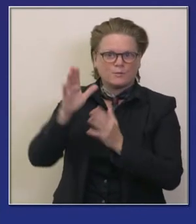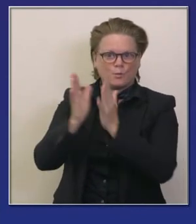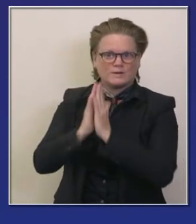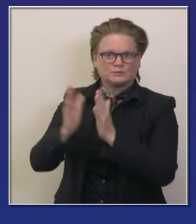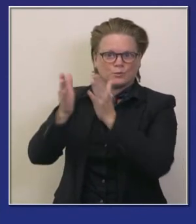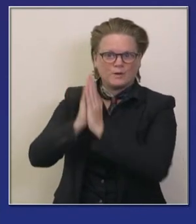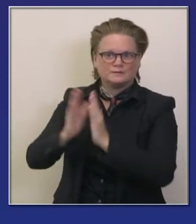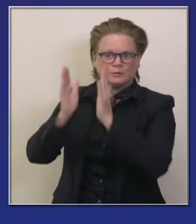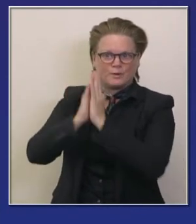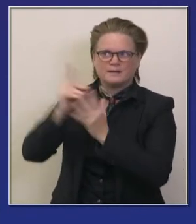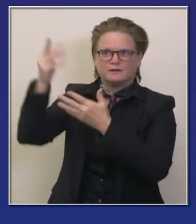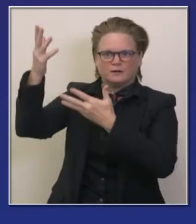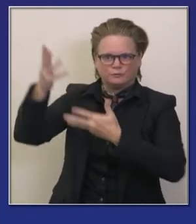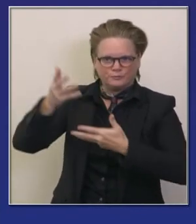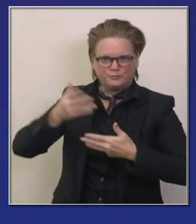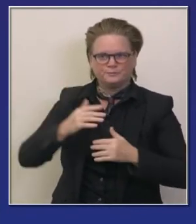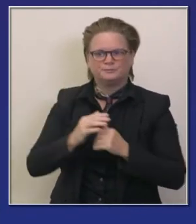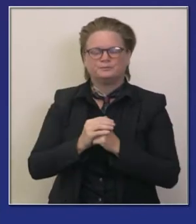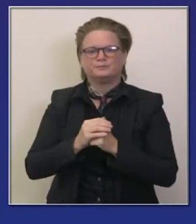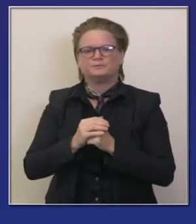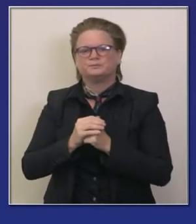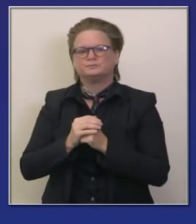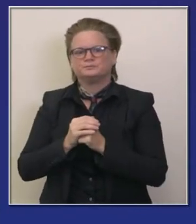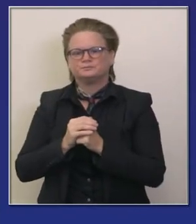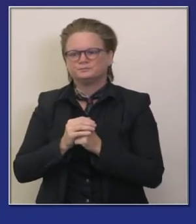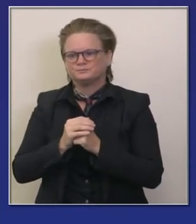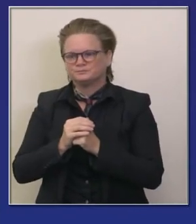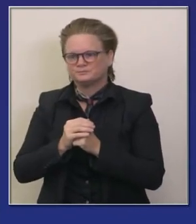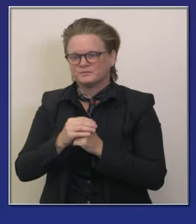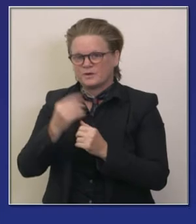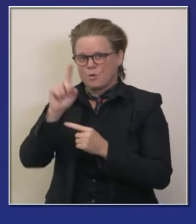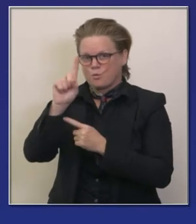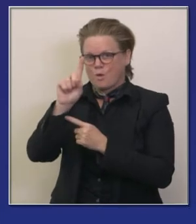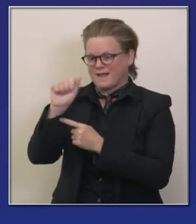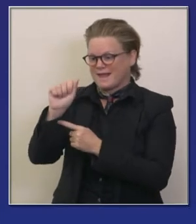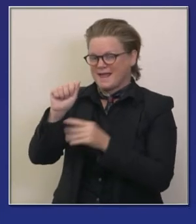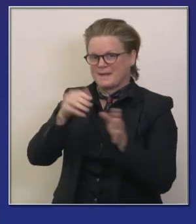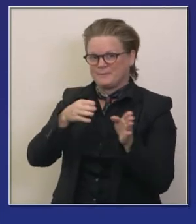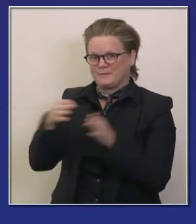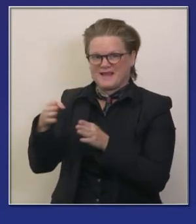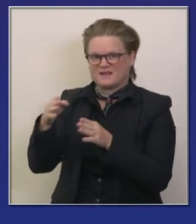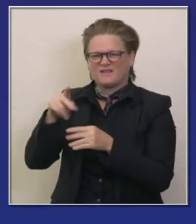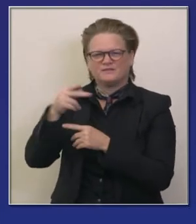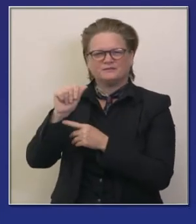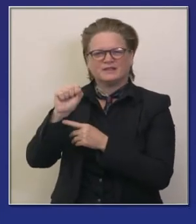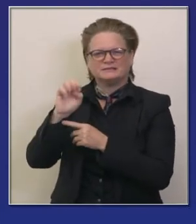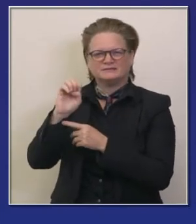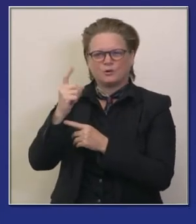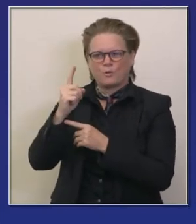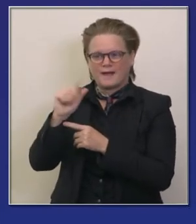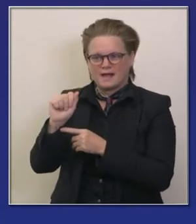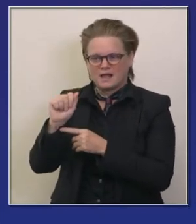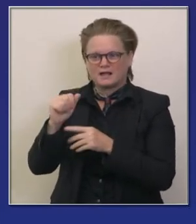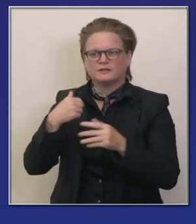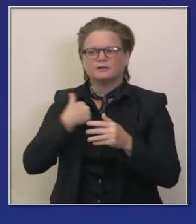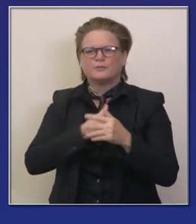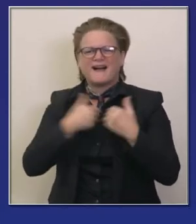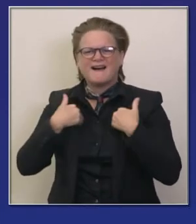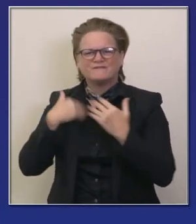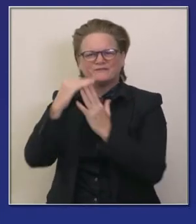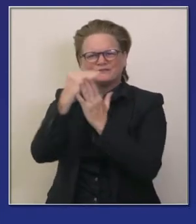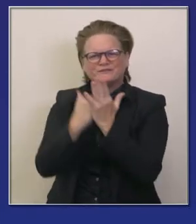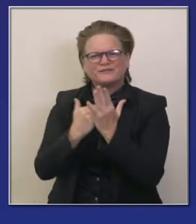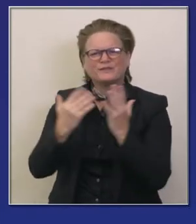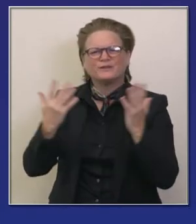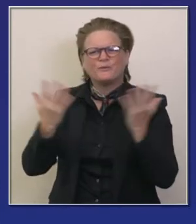pasado mostramos el plan 1a y si quieren ver los detalles de ese plan de vacunas